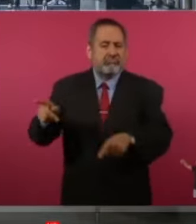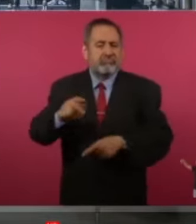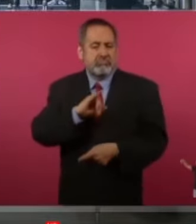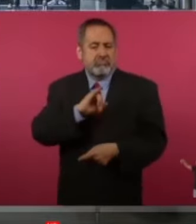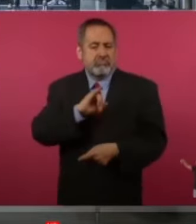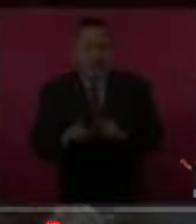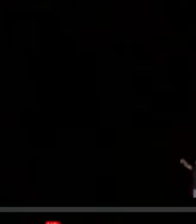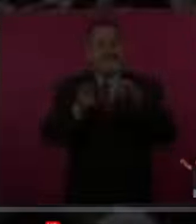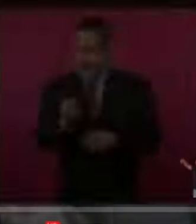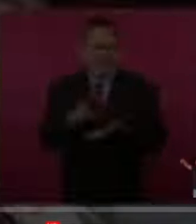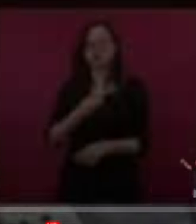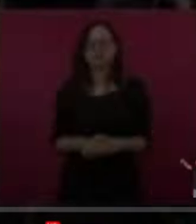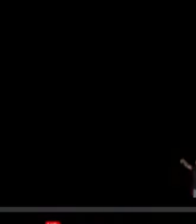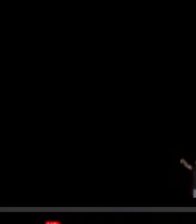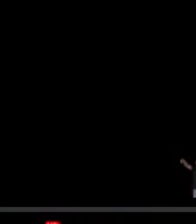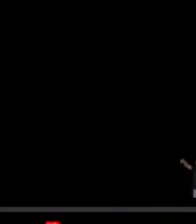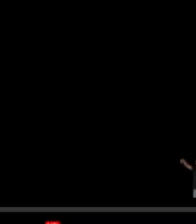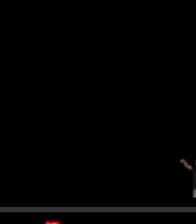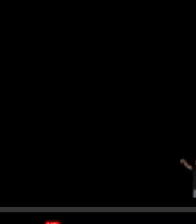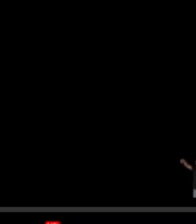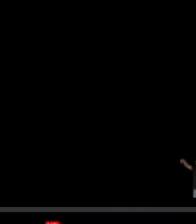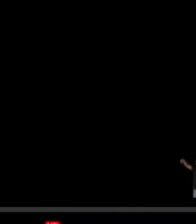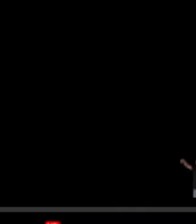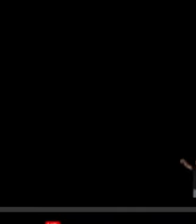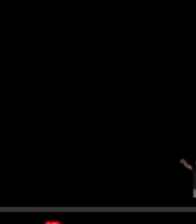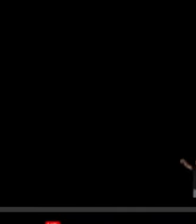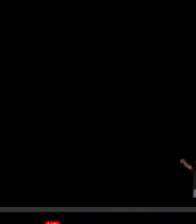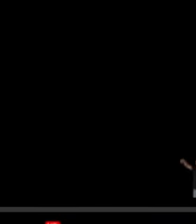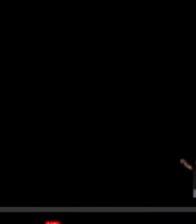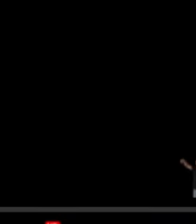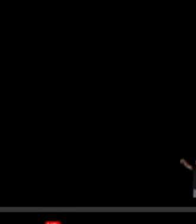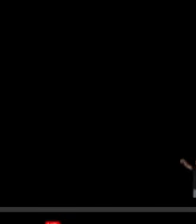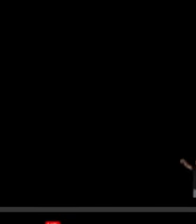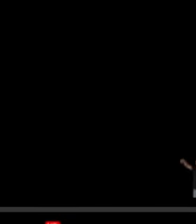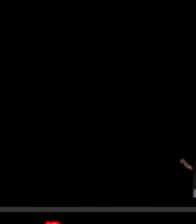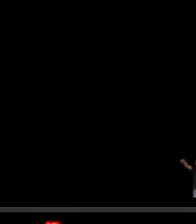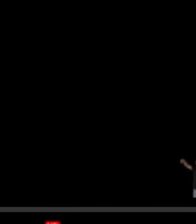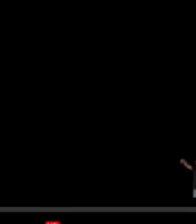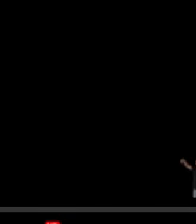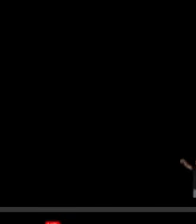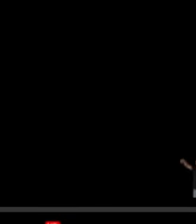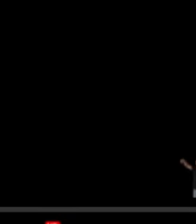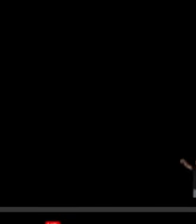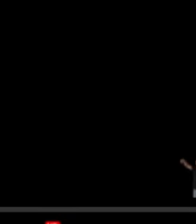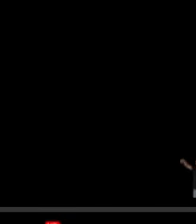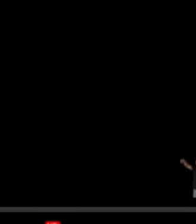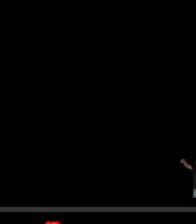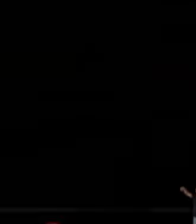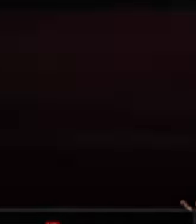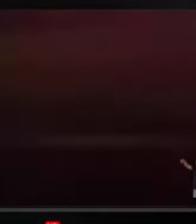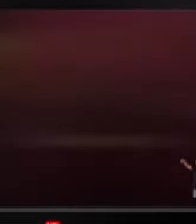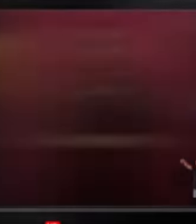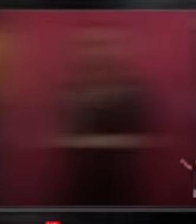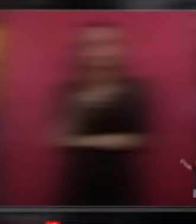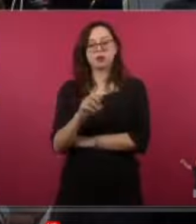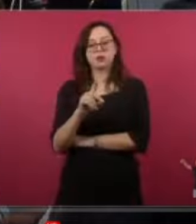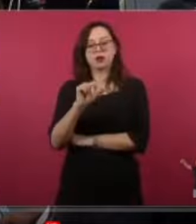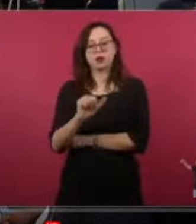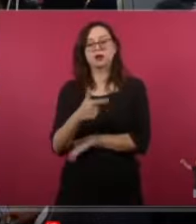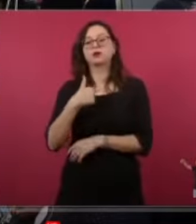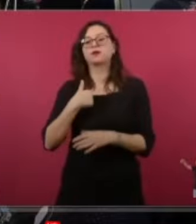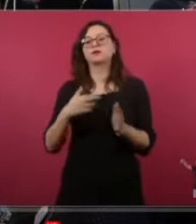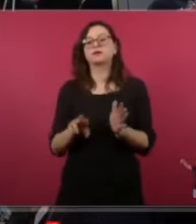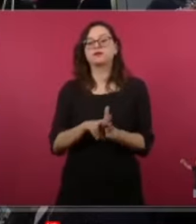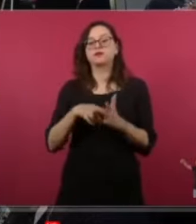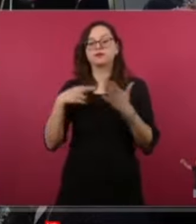aparentemente según todo lo que vemos es mucho mejor que México? Así que yo no pienso eso, pero eso dice mucha gente. Así que vamos a escuchar qué nos dice ella, ahora sí,